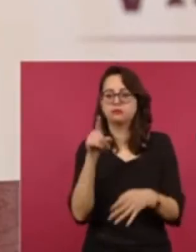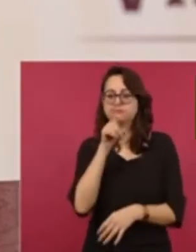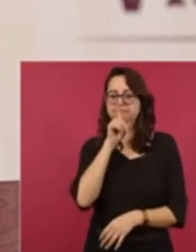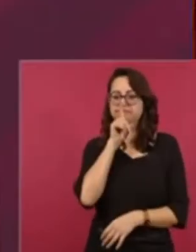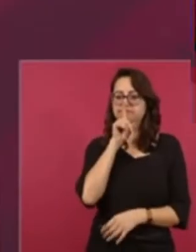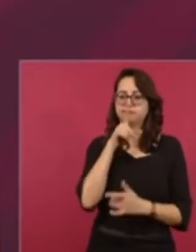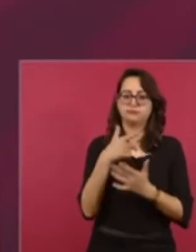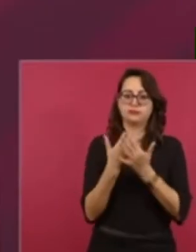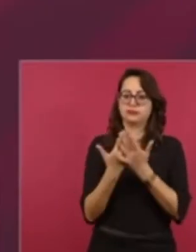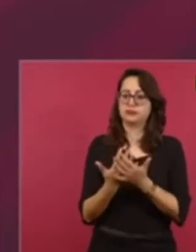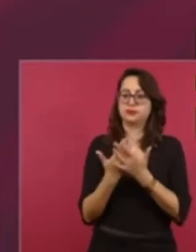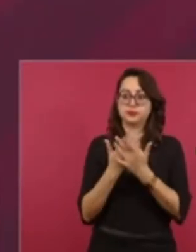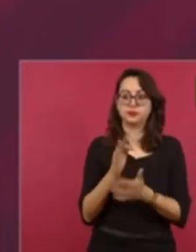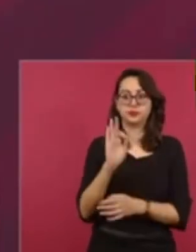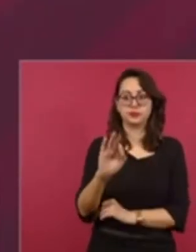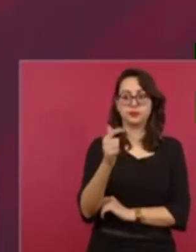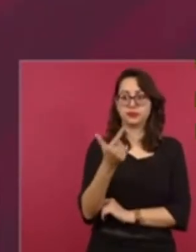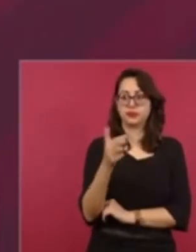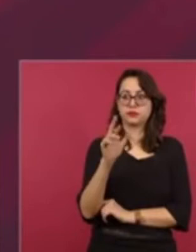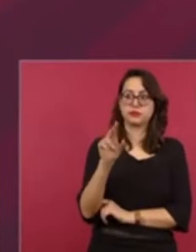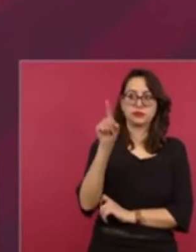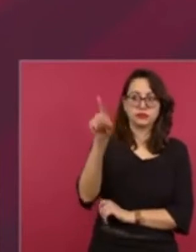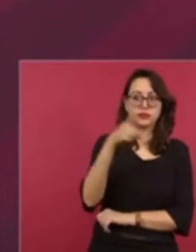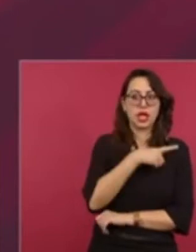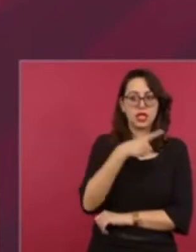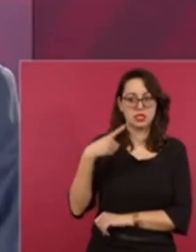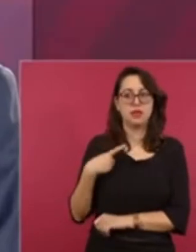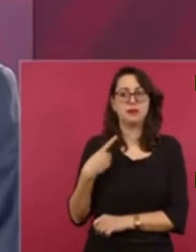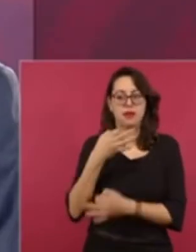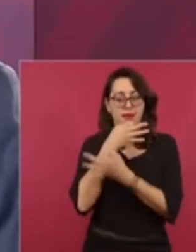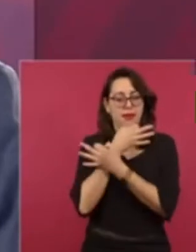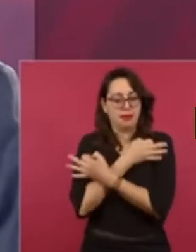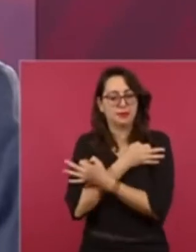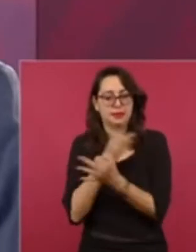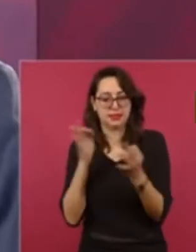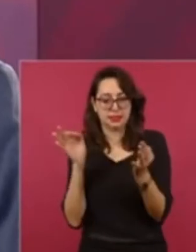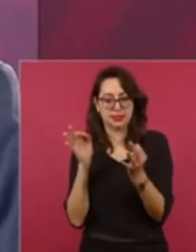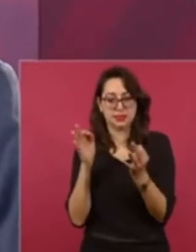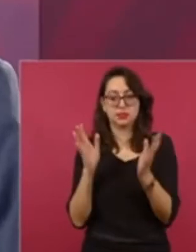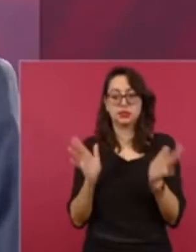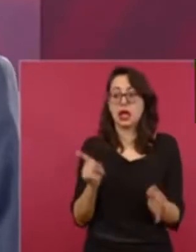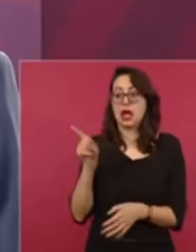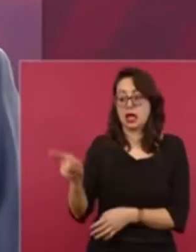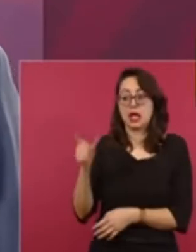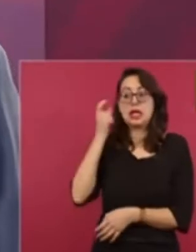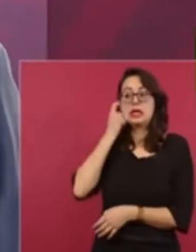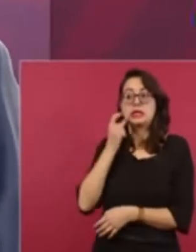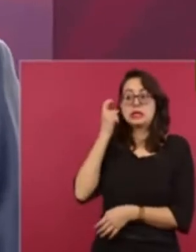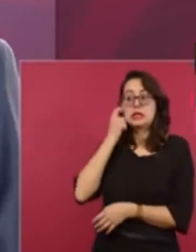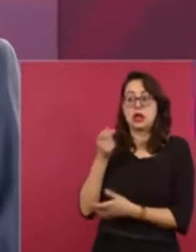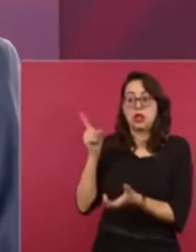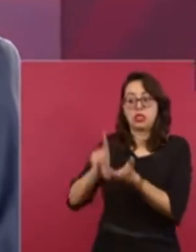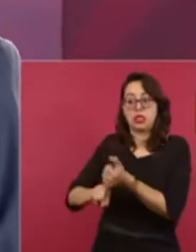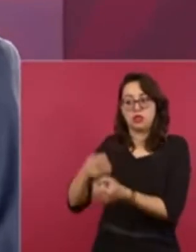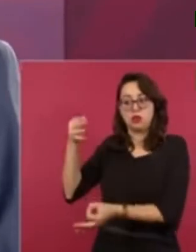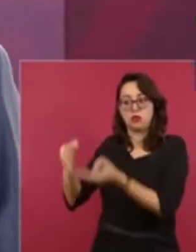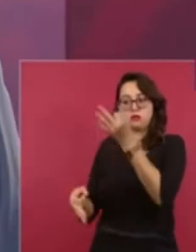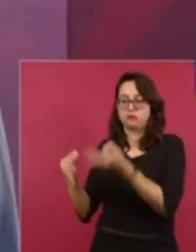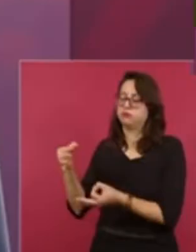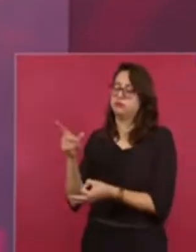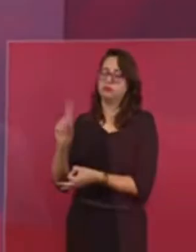con las autodefensas en Michoacán, pues puntualizó que se está trabajando en la demarcación con la presencia de la Guardia Nacional.